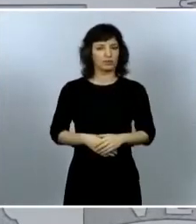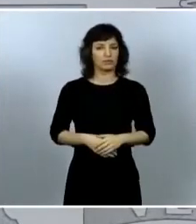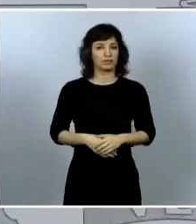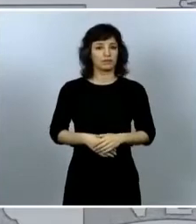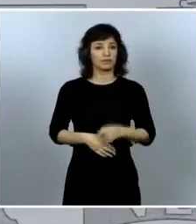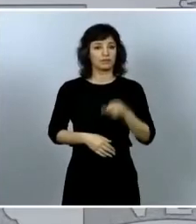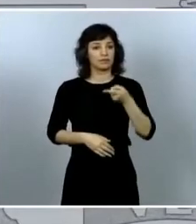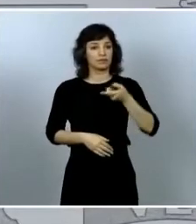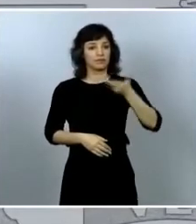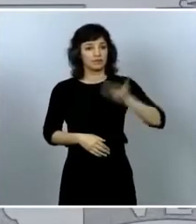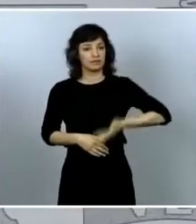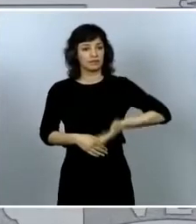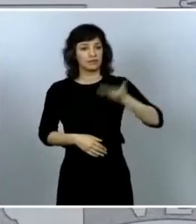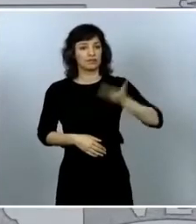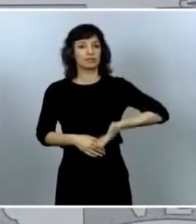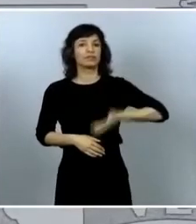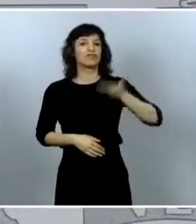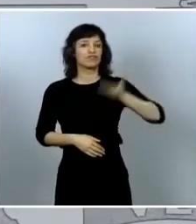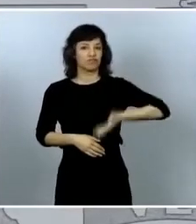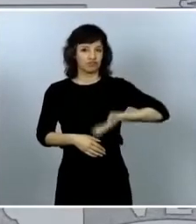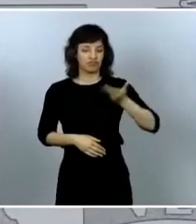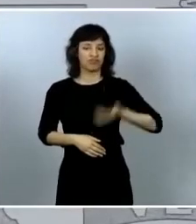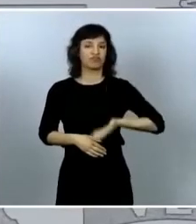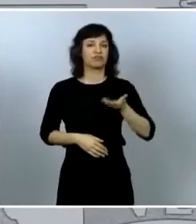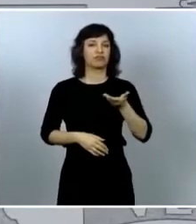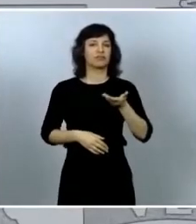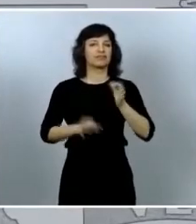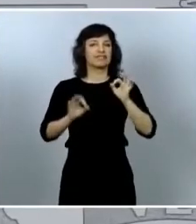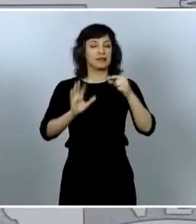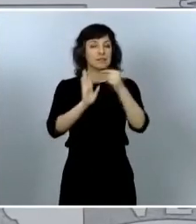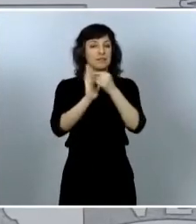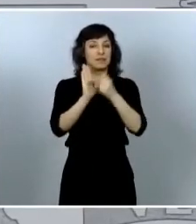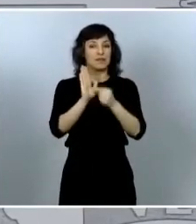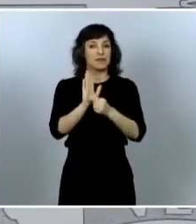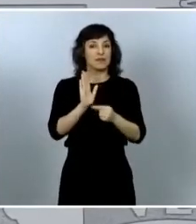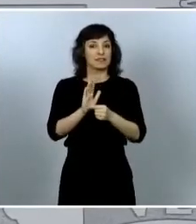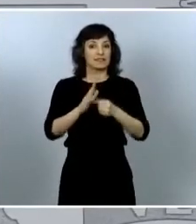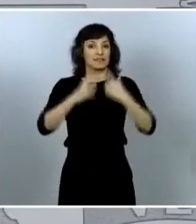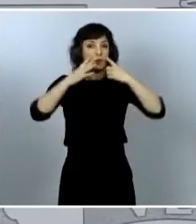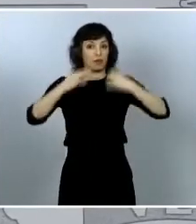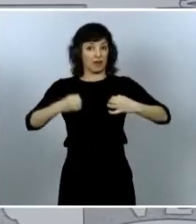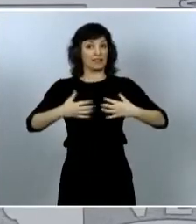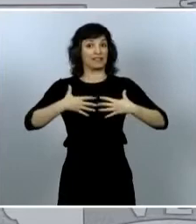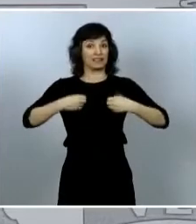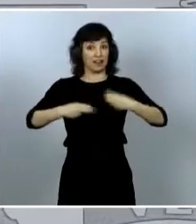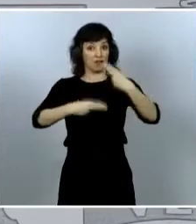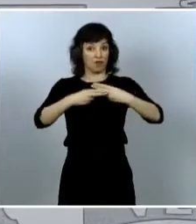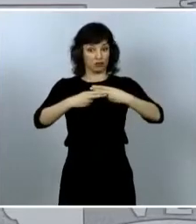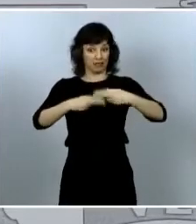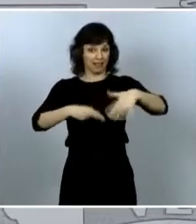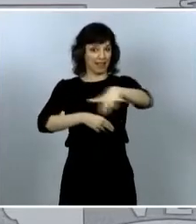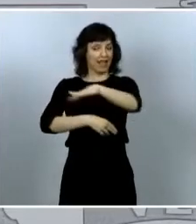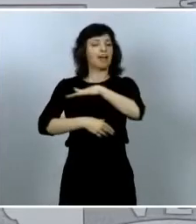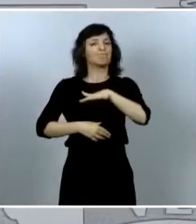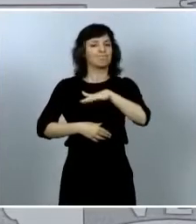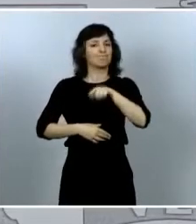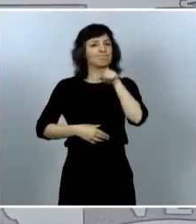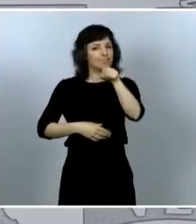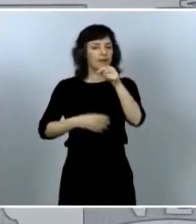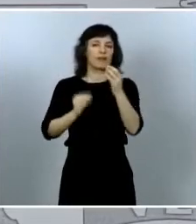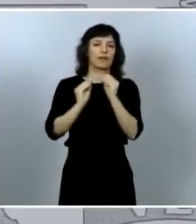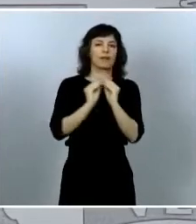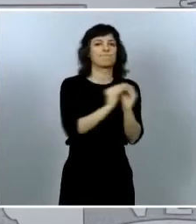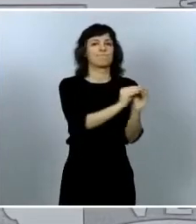en el caso de las medidas de seguridad sanitaria en frontera que consideramos deberían ser comunes a toda la Unión